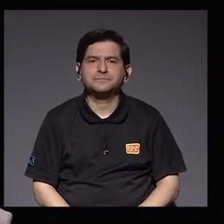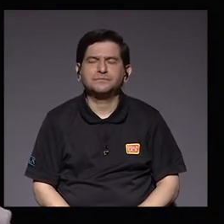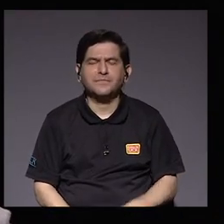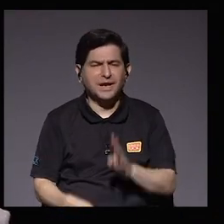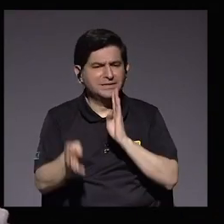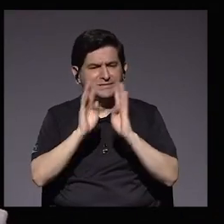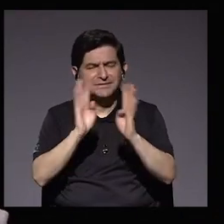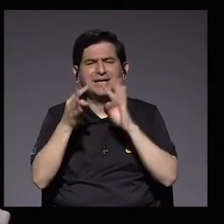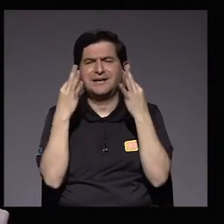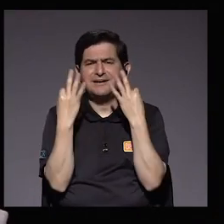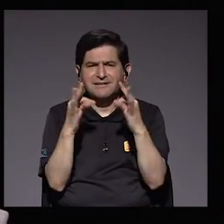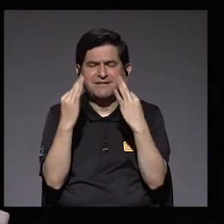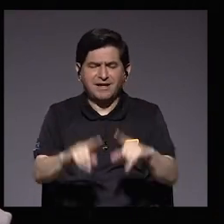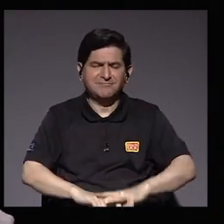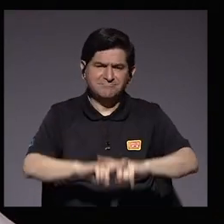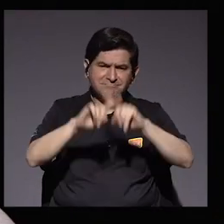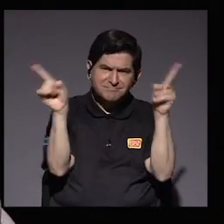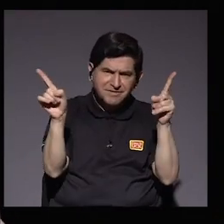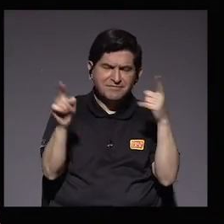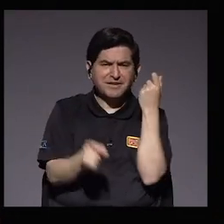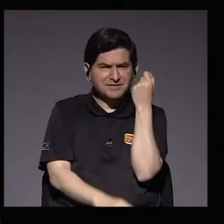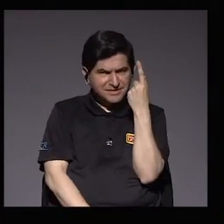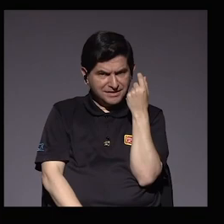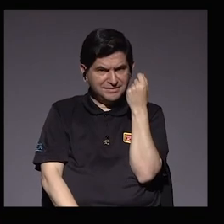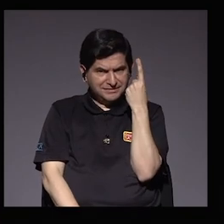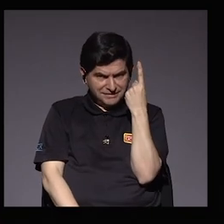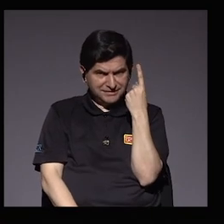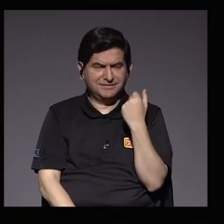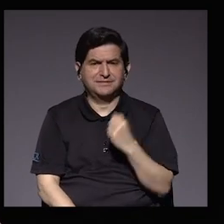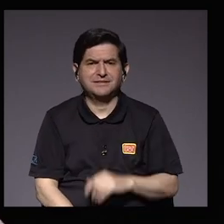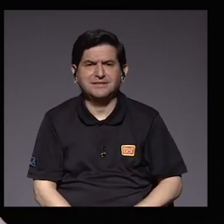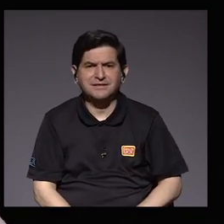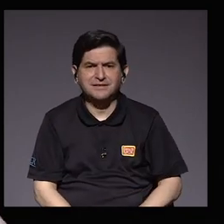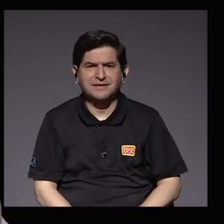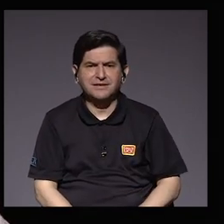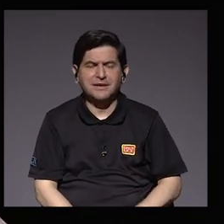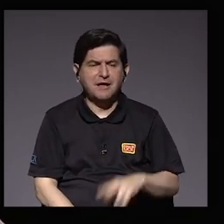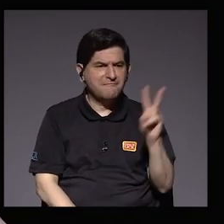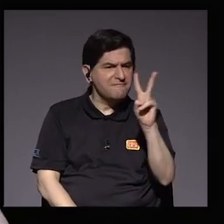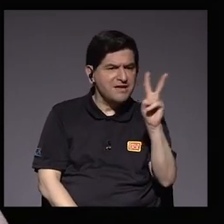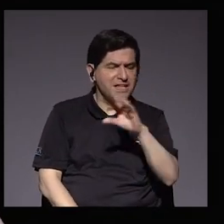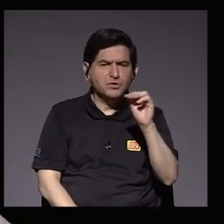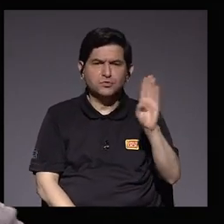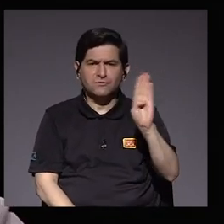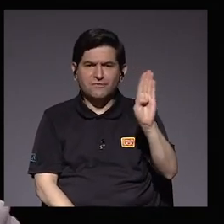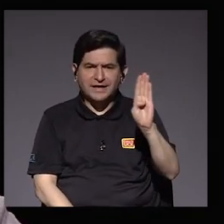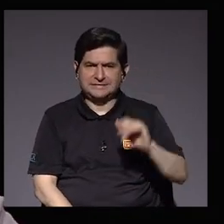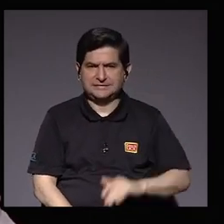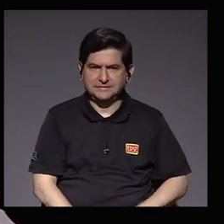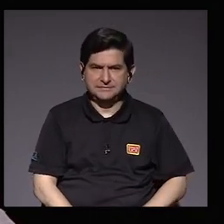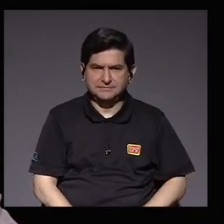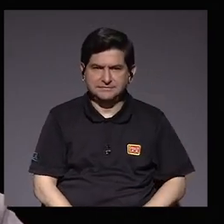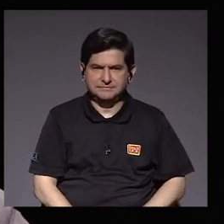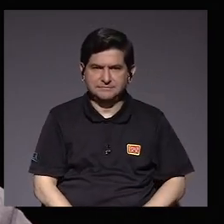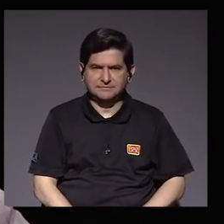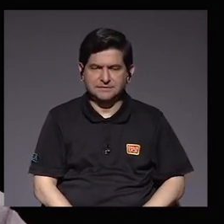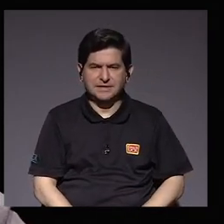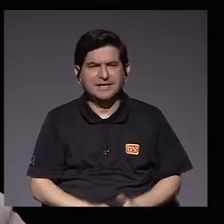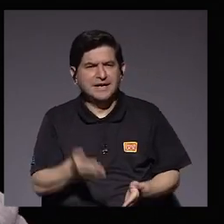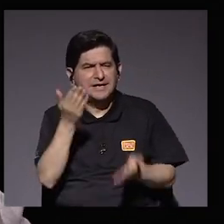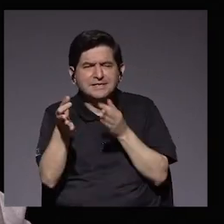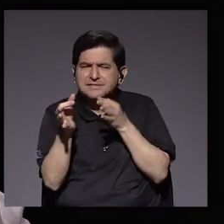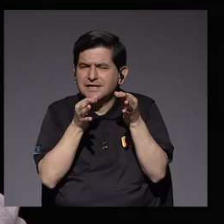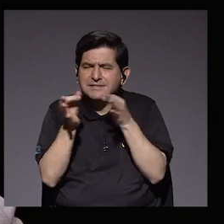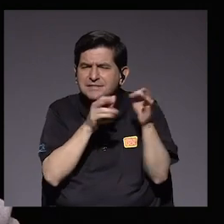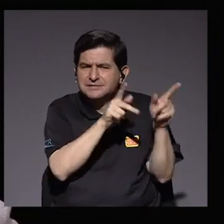Se habla mucho de tratar de diferenciar y poder entender la diferencia entre un virus y una bacteria. ¿Cómo podemos un